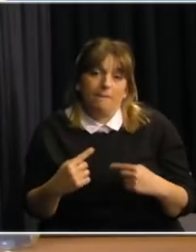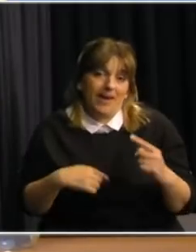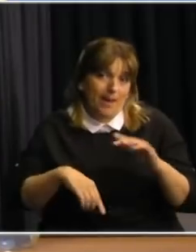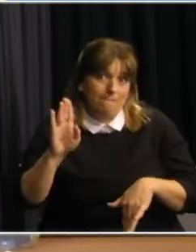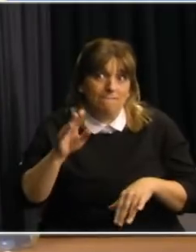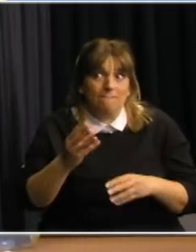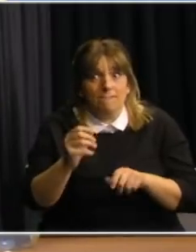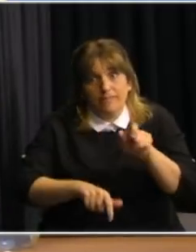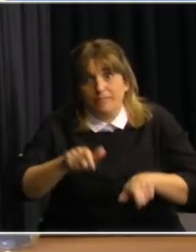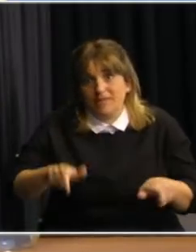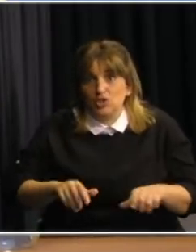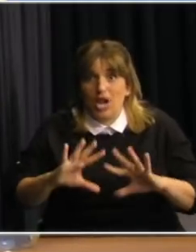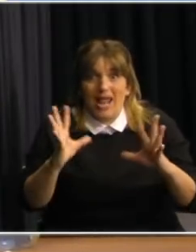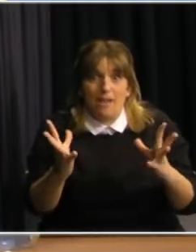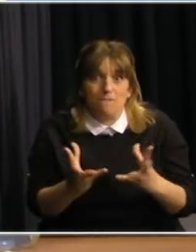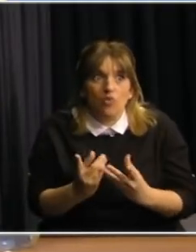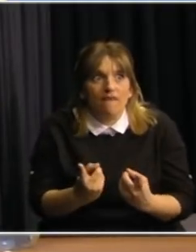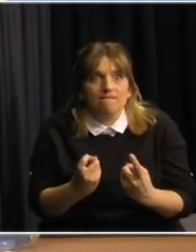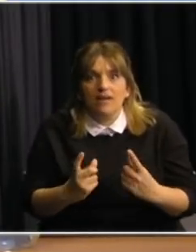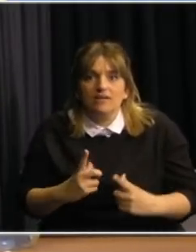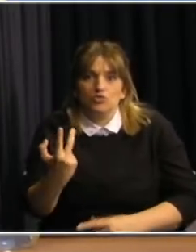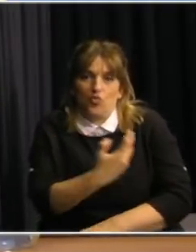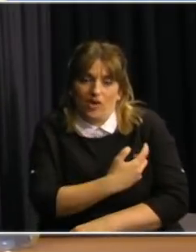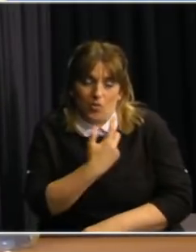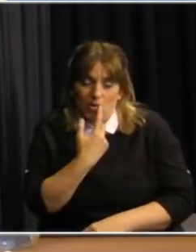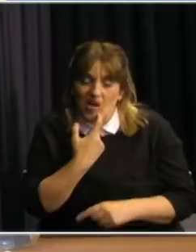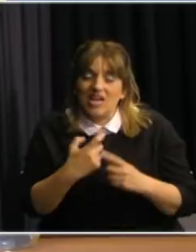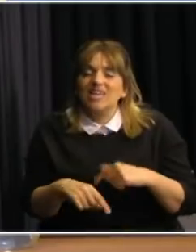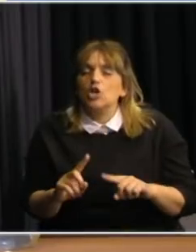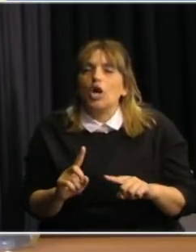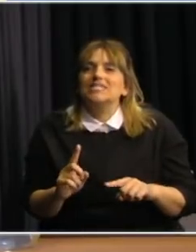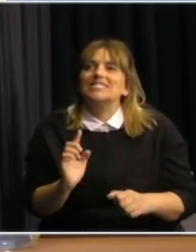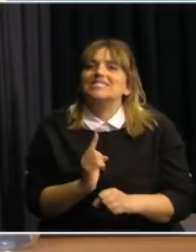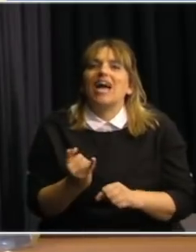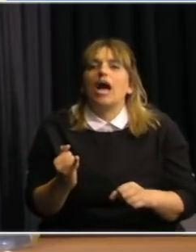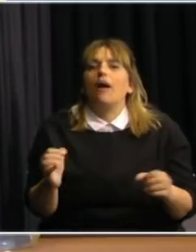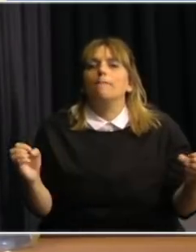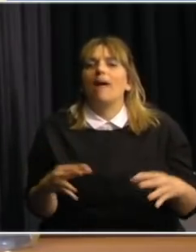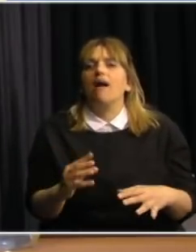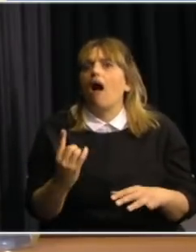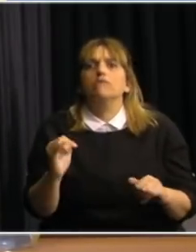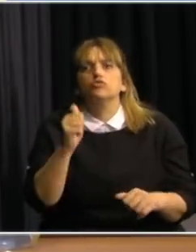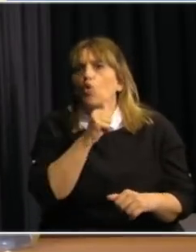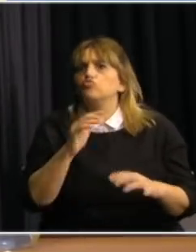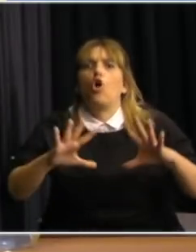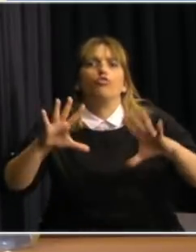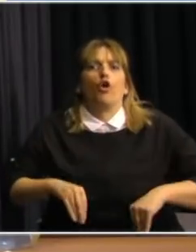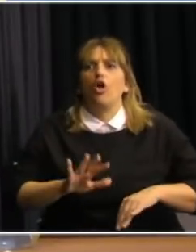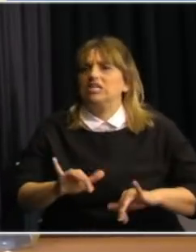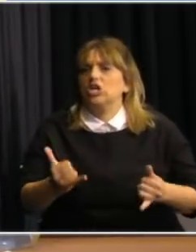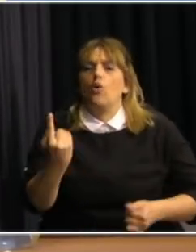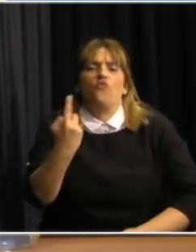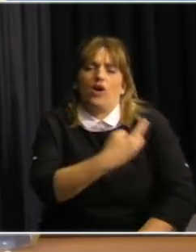muy grande cantidad de personas en todo el mundo. Y no será la varita mágica que termine con la pandemia en forma